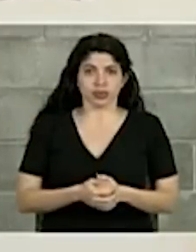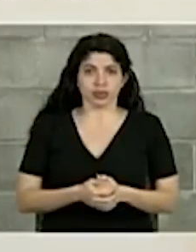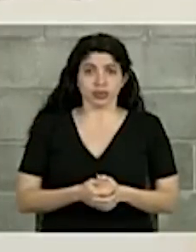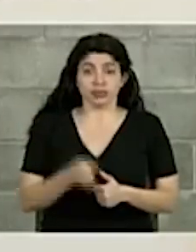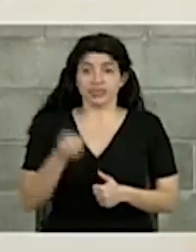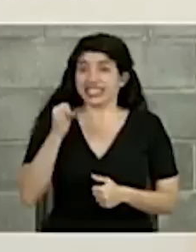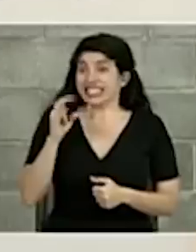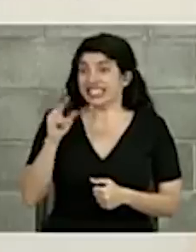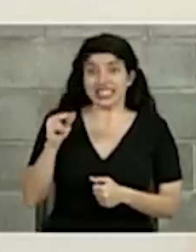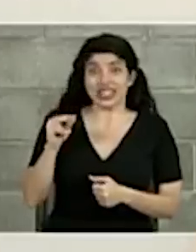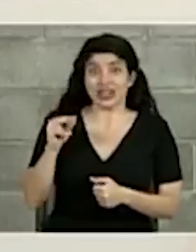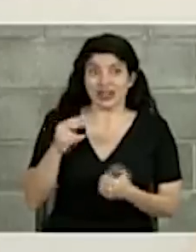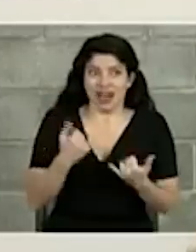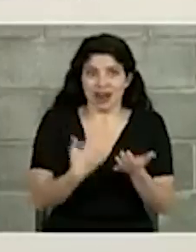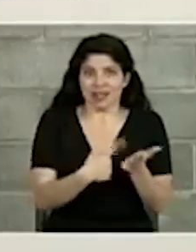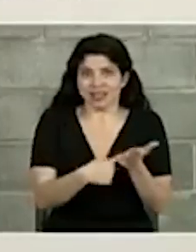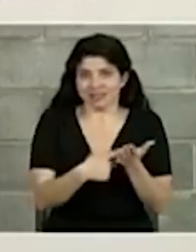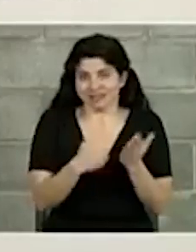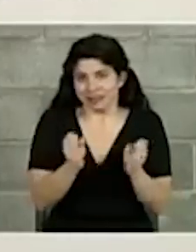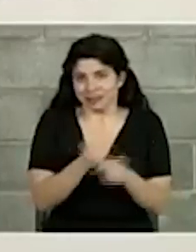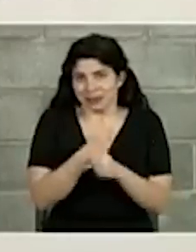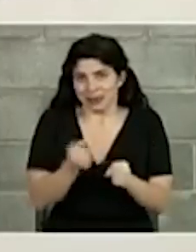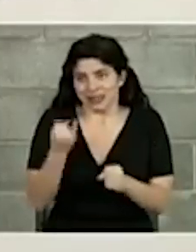Si no, no tendríamos esta discusión tampoco.